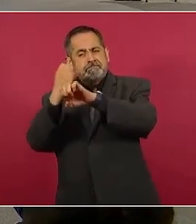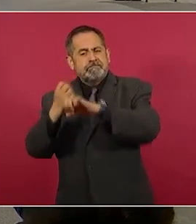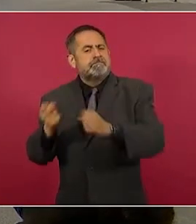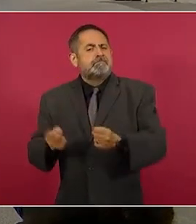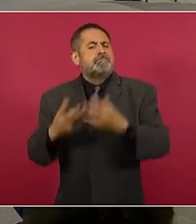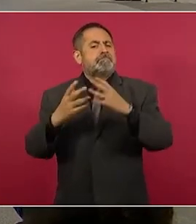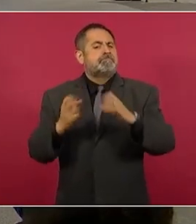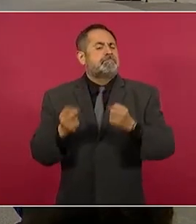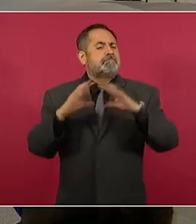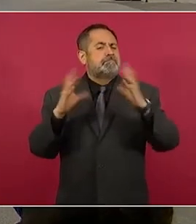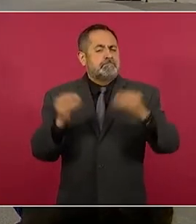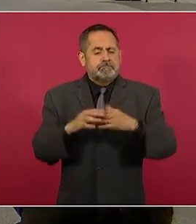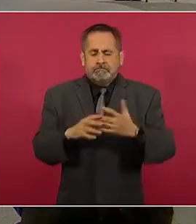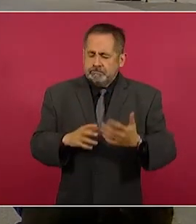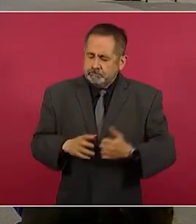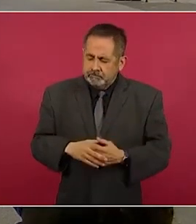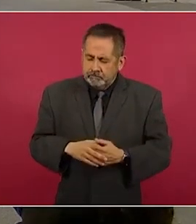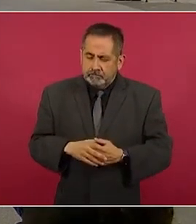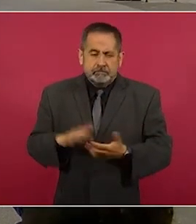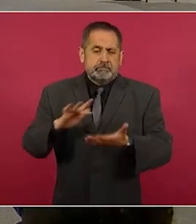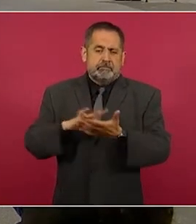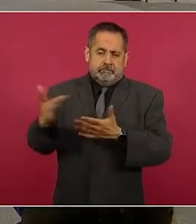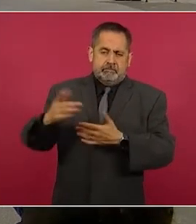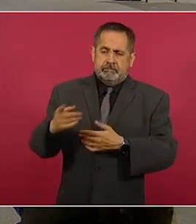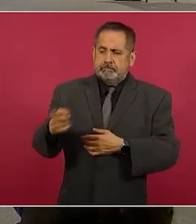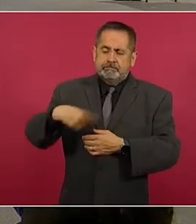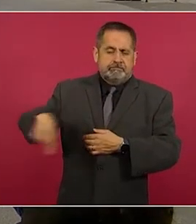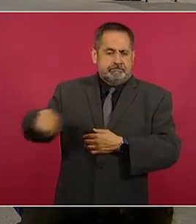desde luego agradezco mucho a mis paisanos.